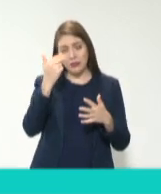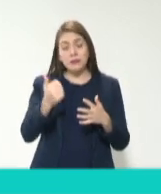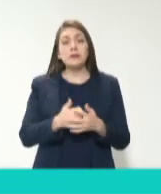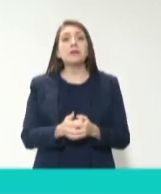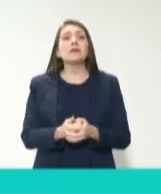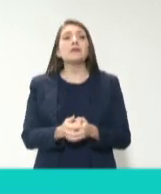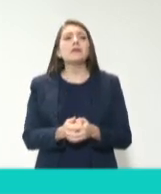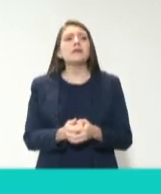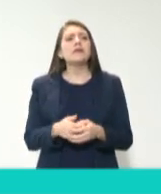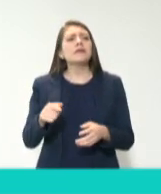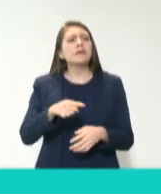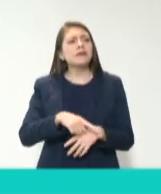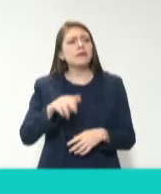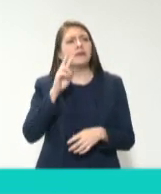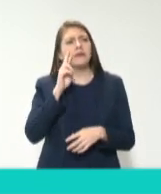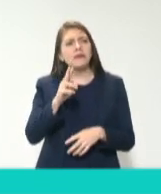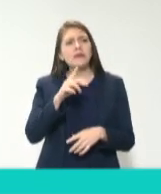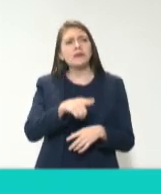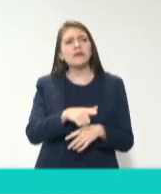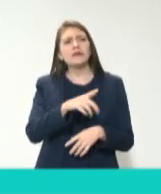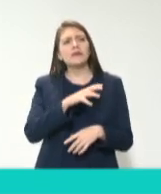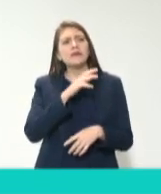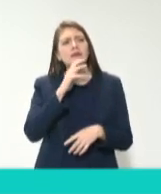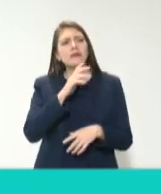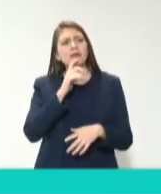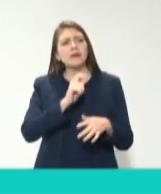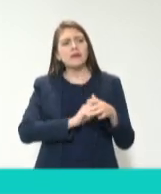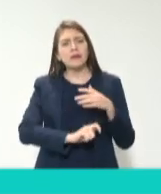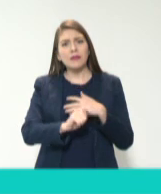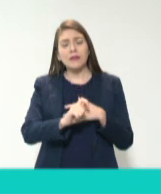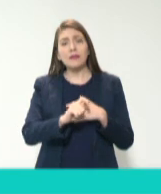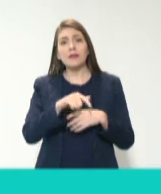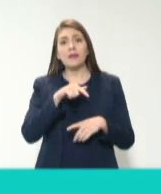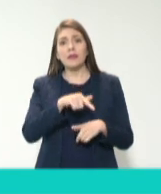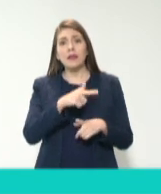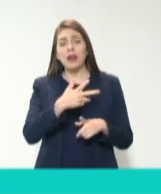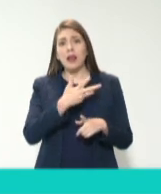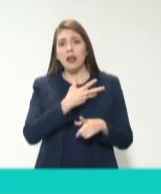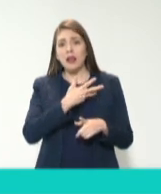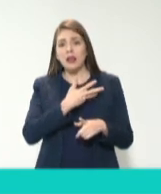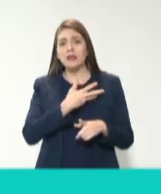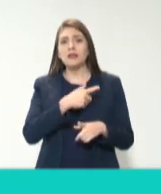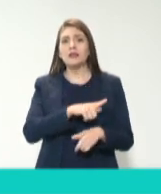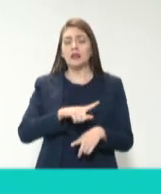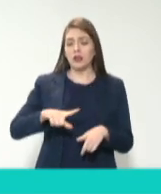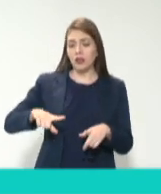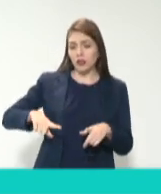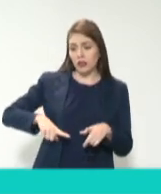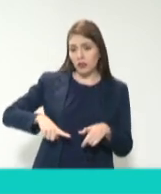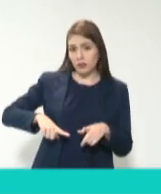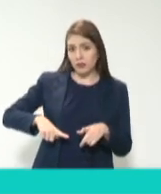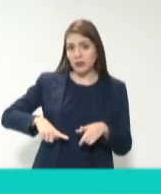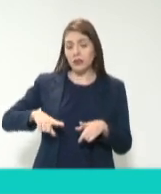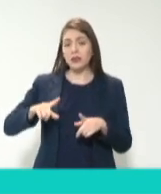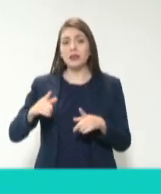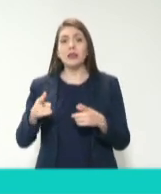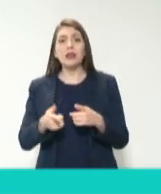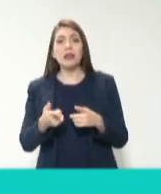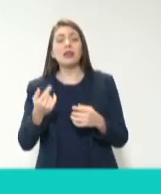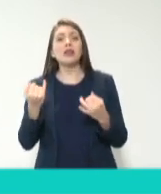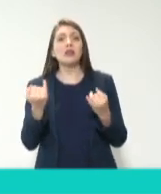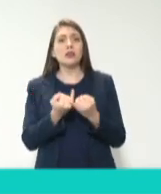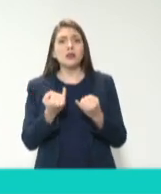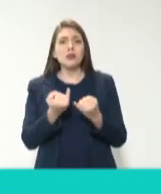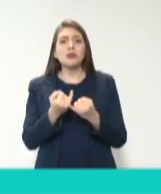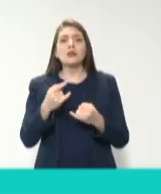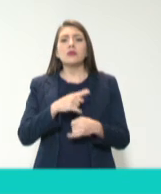vemos que la corrupción se da entre gobernados y gobernantes y se da también entre la